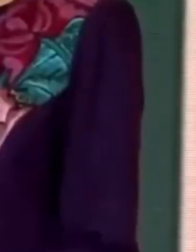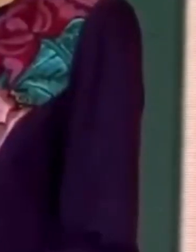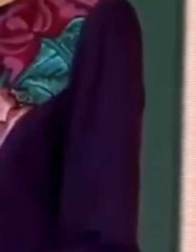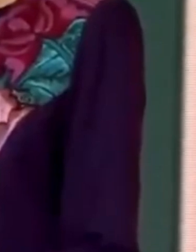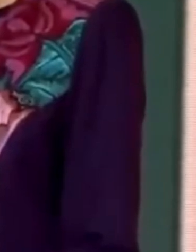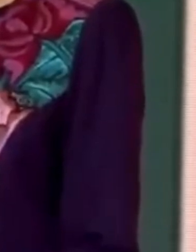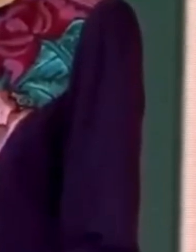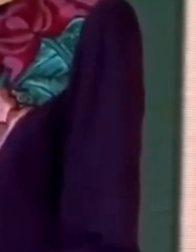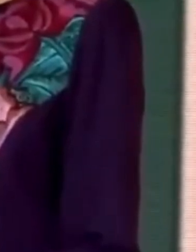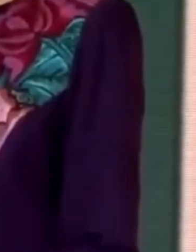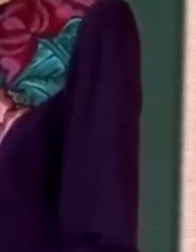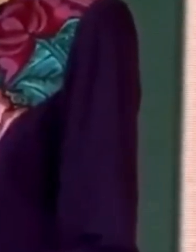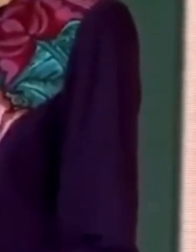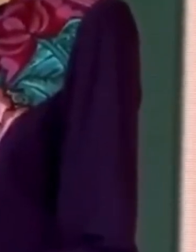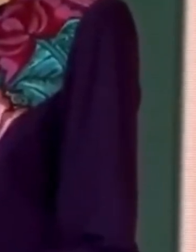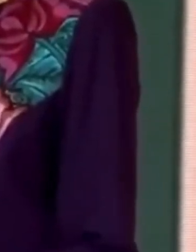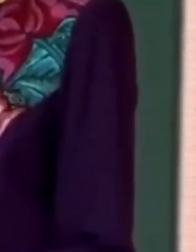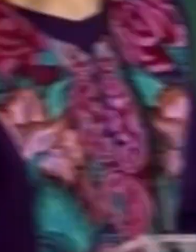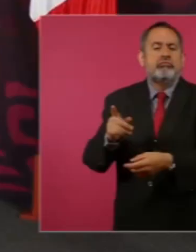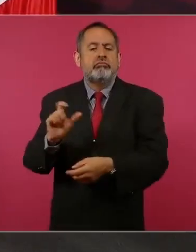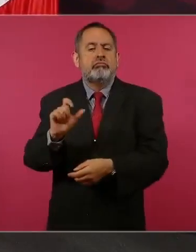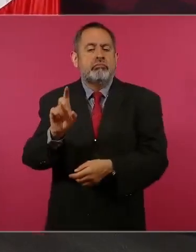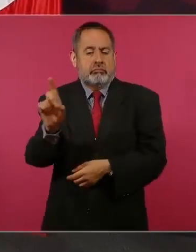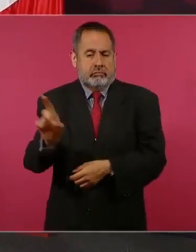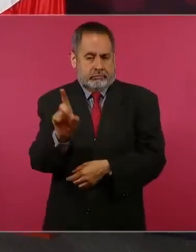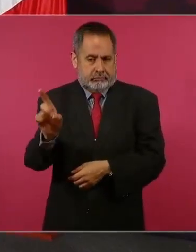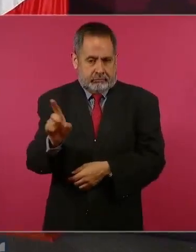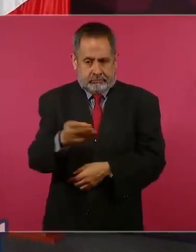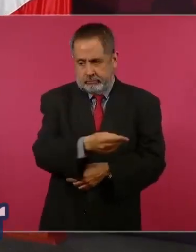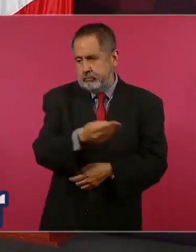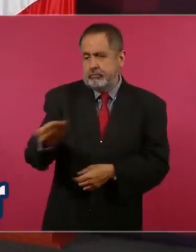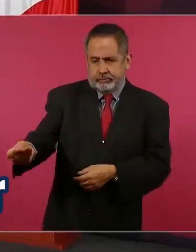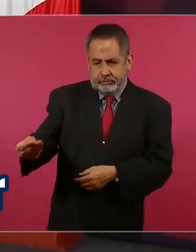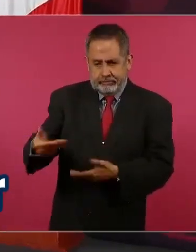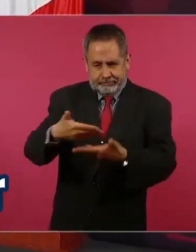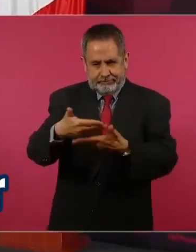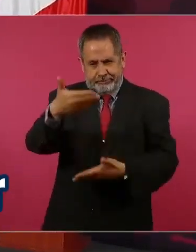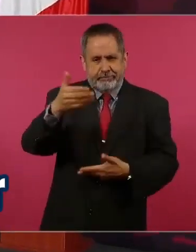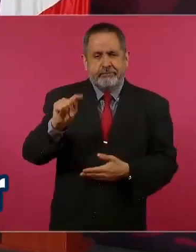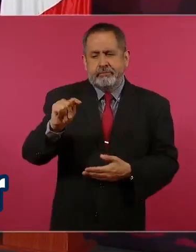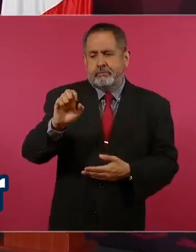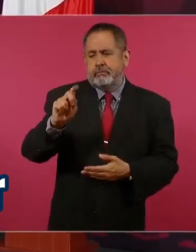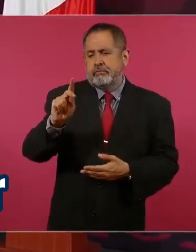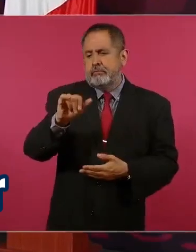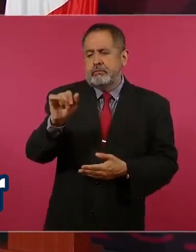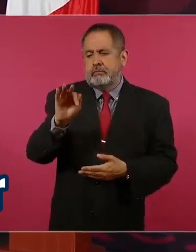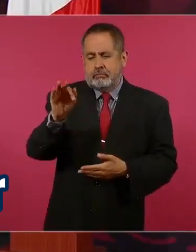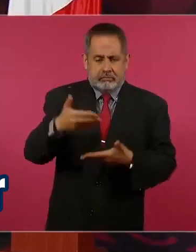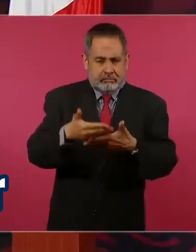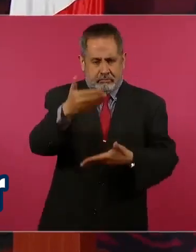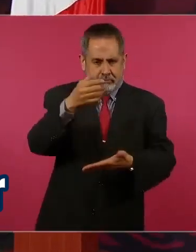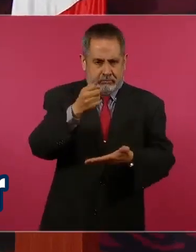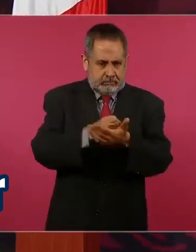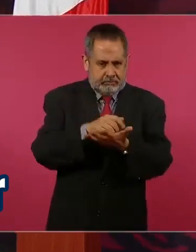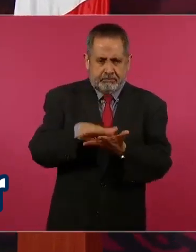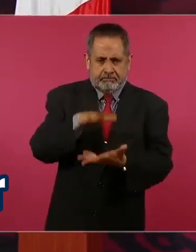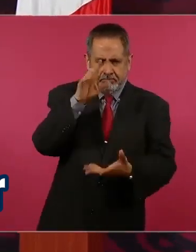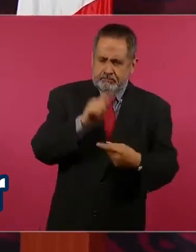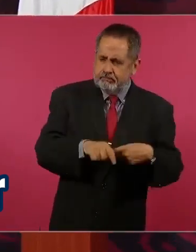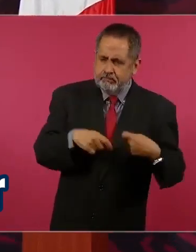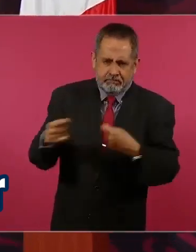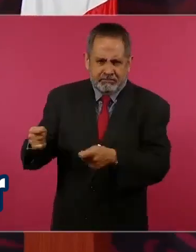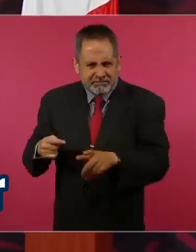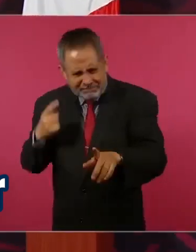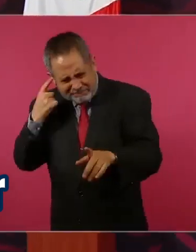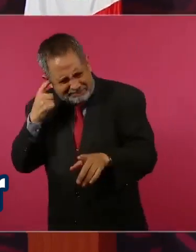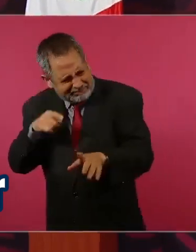hasta que reciba su constancia de presidenta electa. Cuando le entreguen su constancia de mayoría, creo,